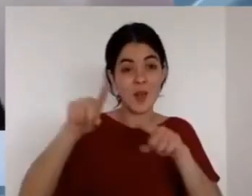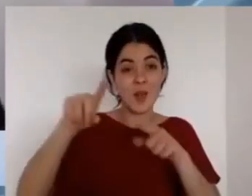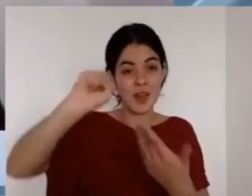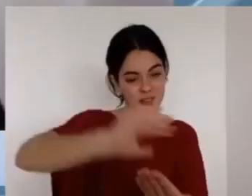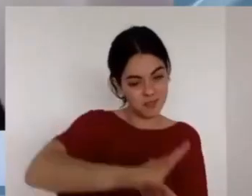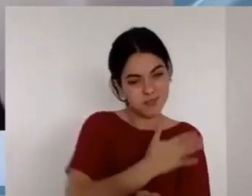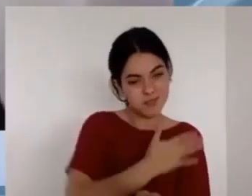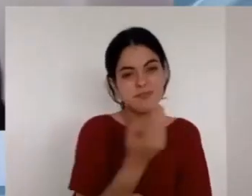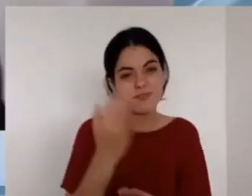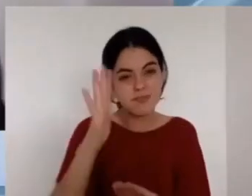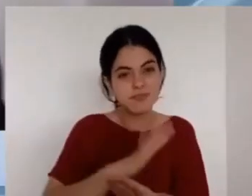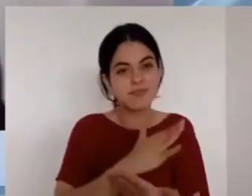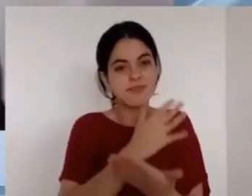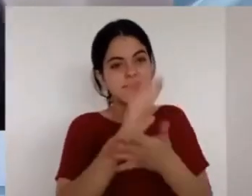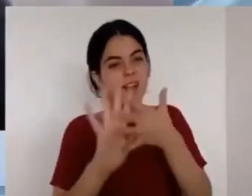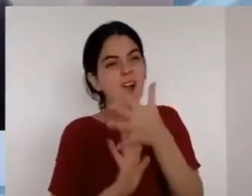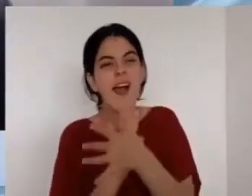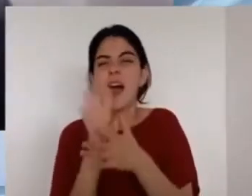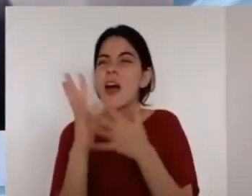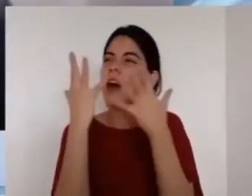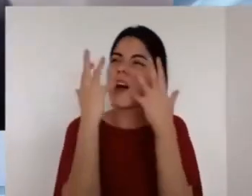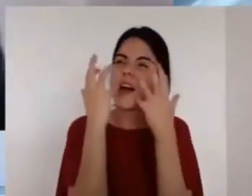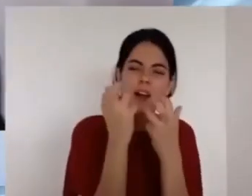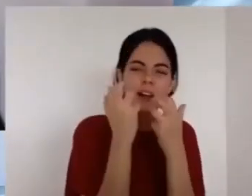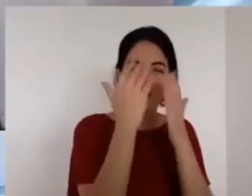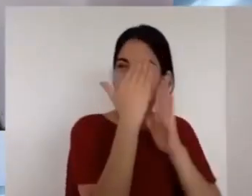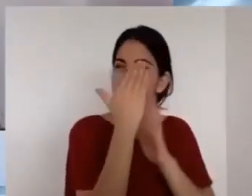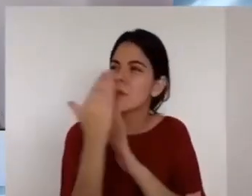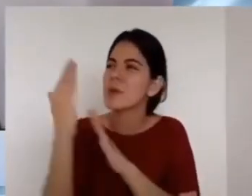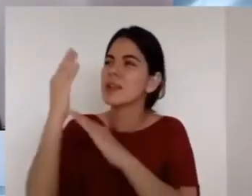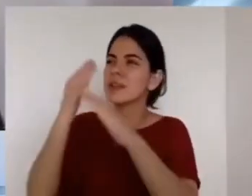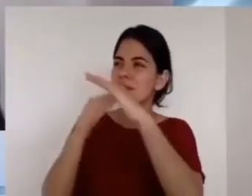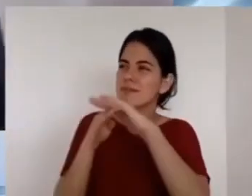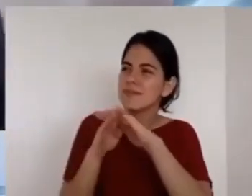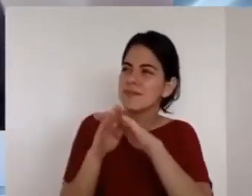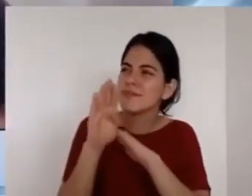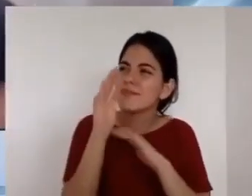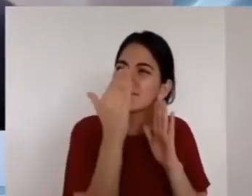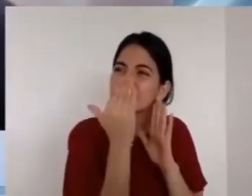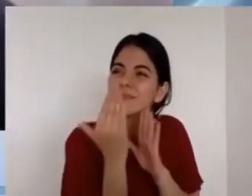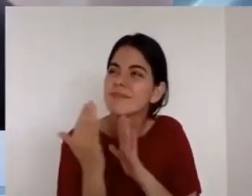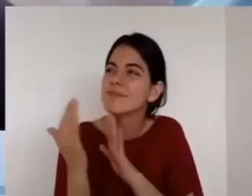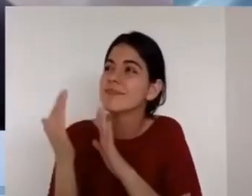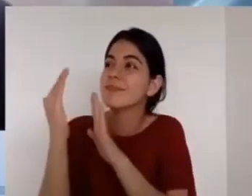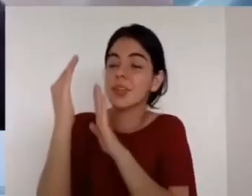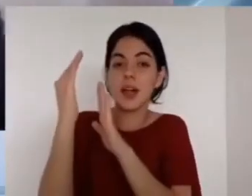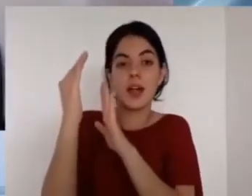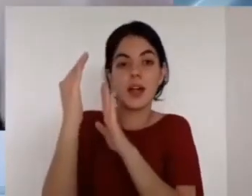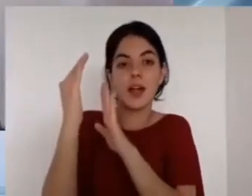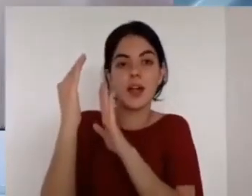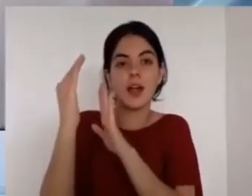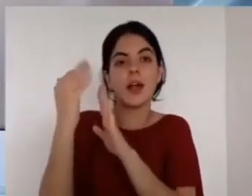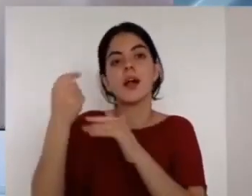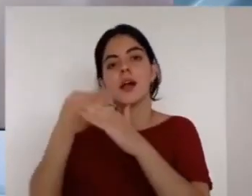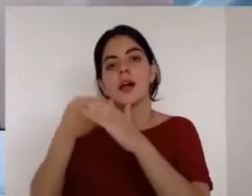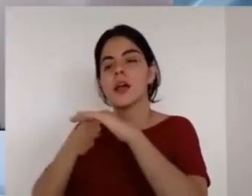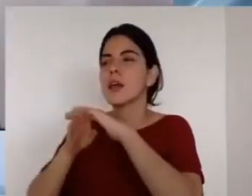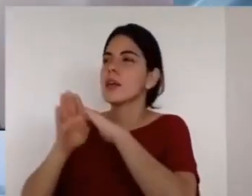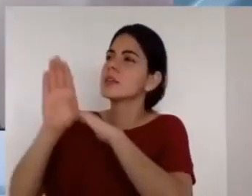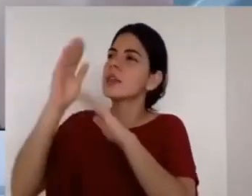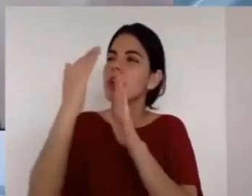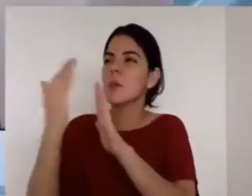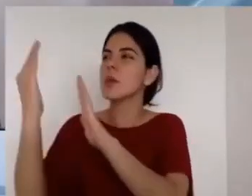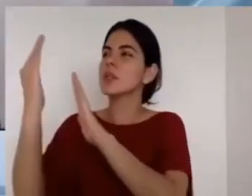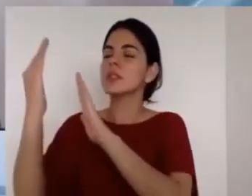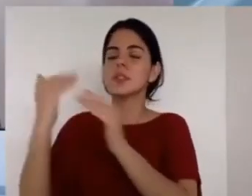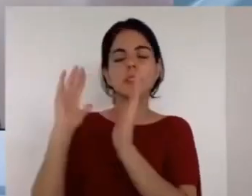lo que Moisés quería no era entrar a la presencia él lo que quería es vivir en la presencia y a